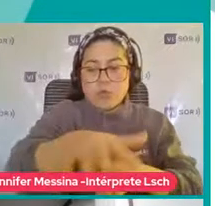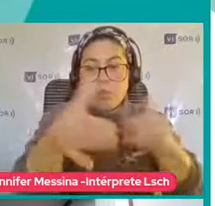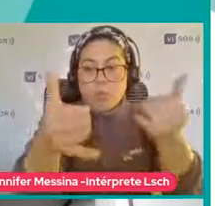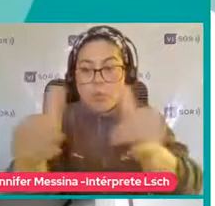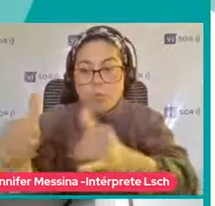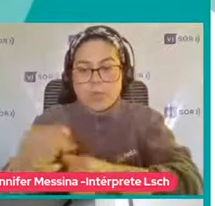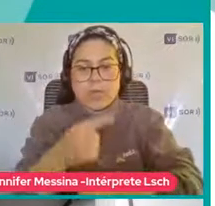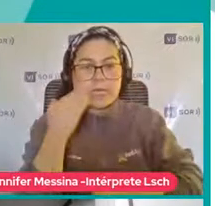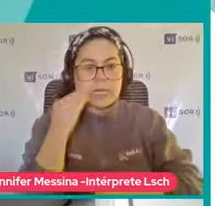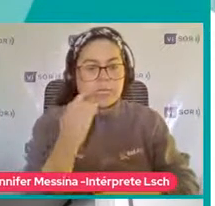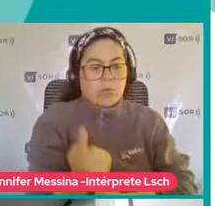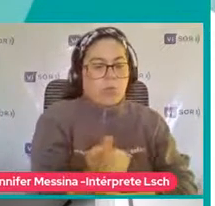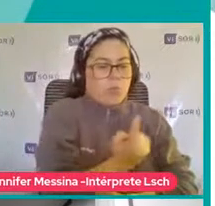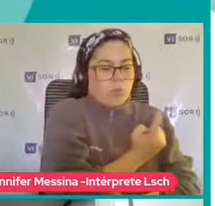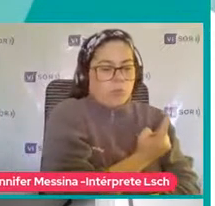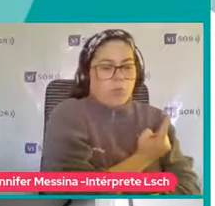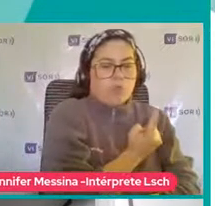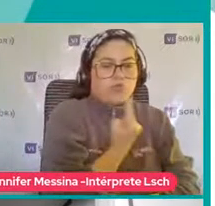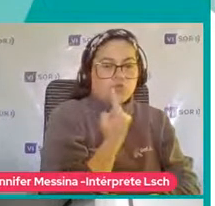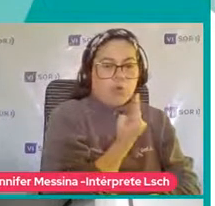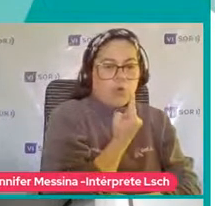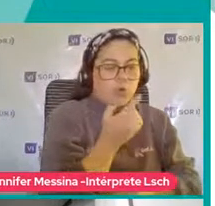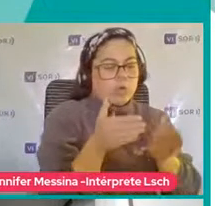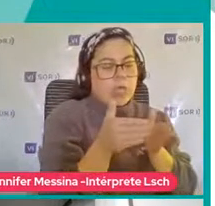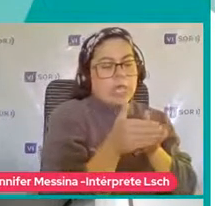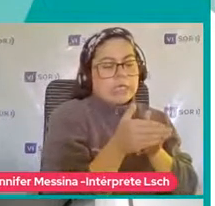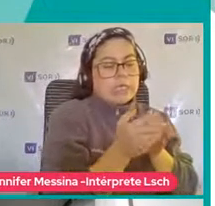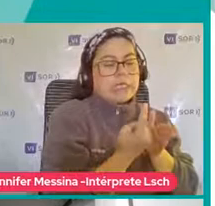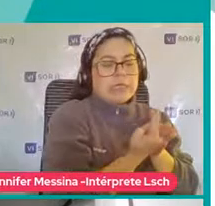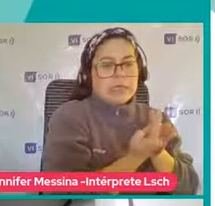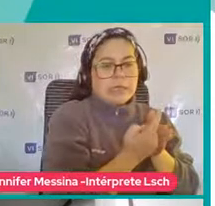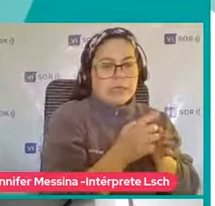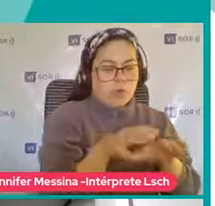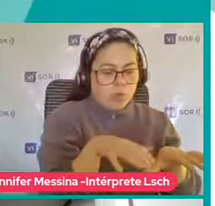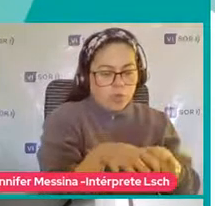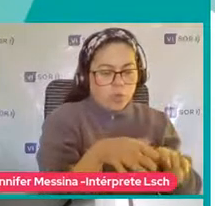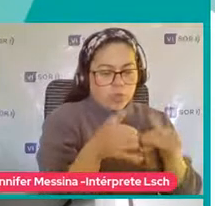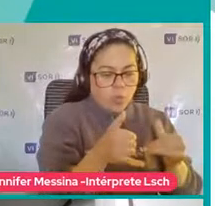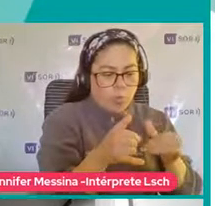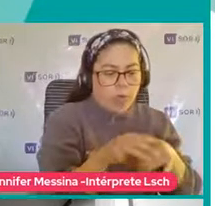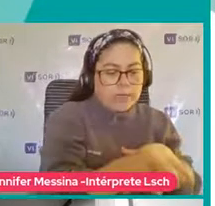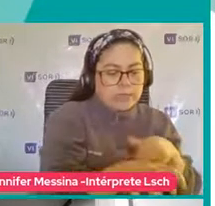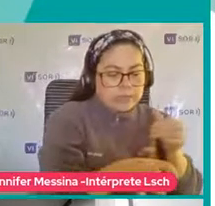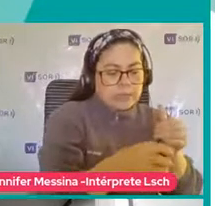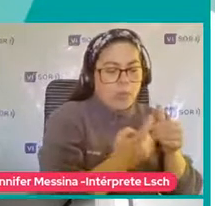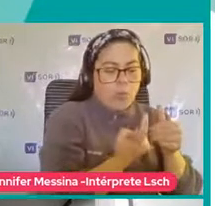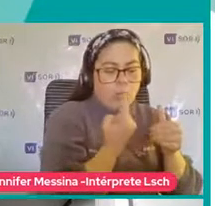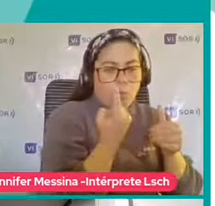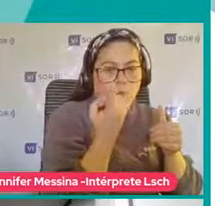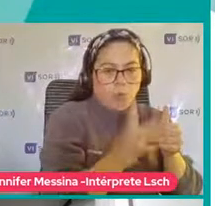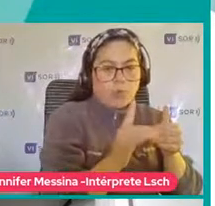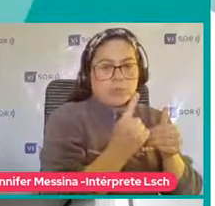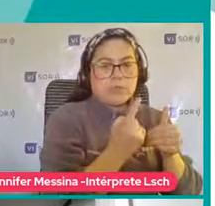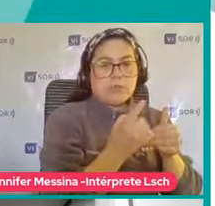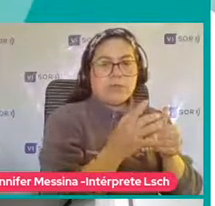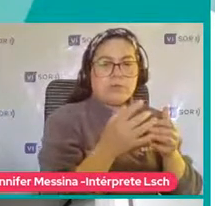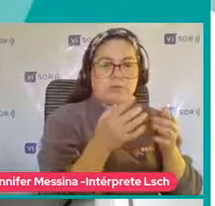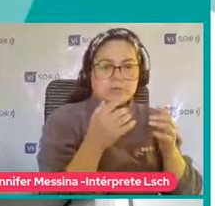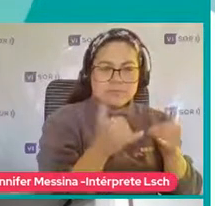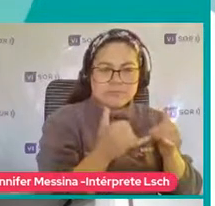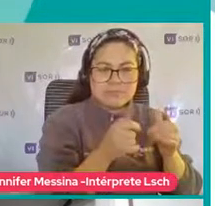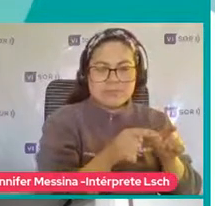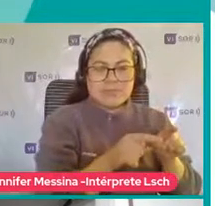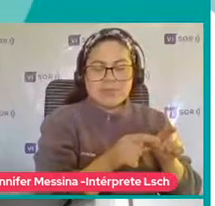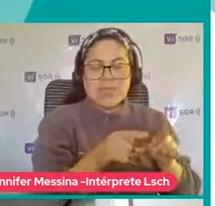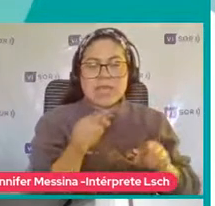rincón Que más le gusta Que ese es el objeto Que más le reporta A placer Y el lenguaje